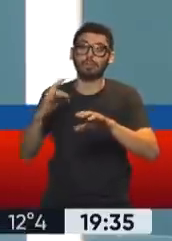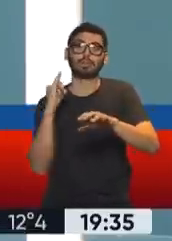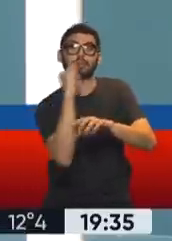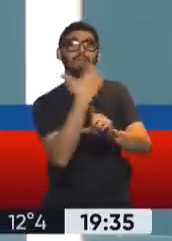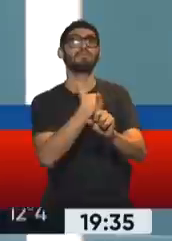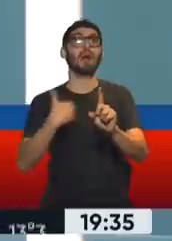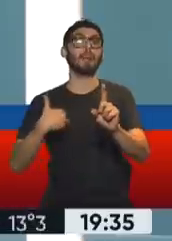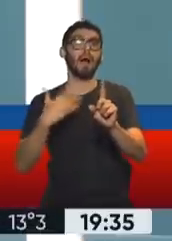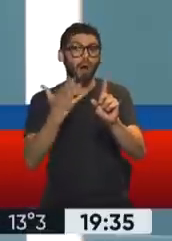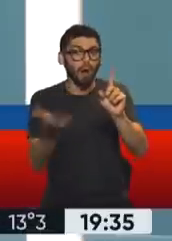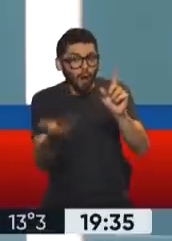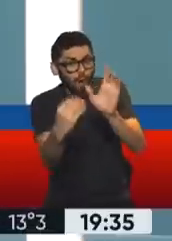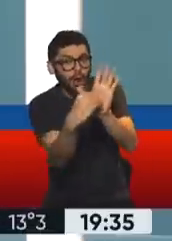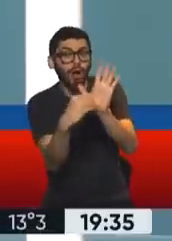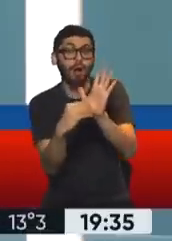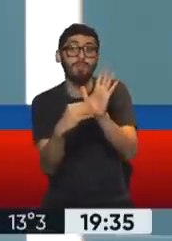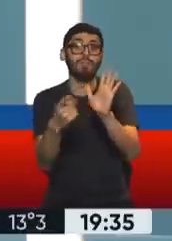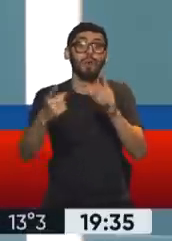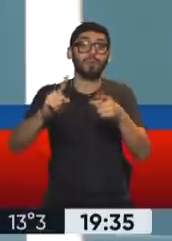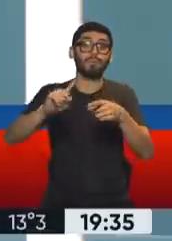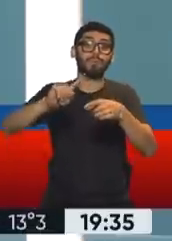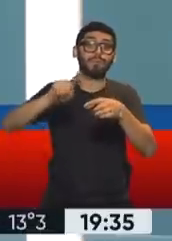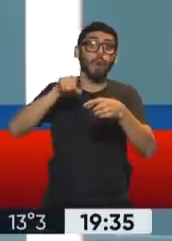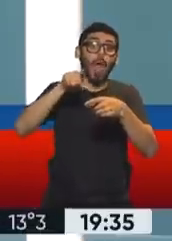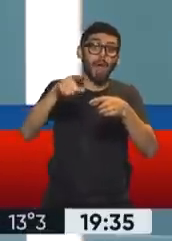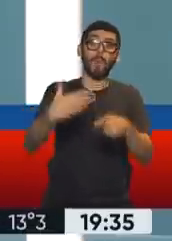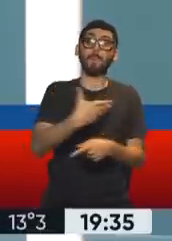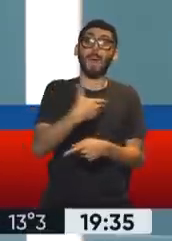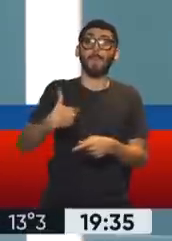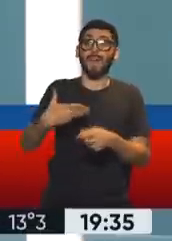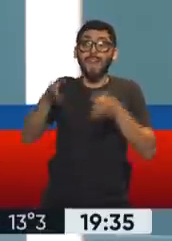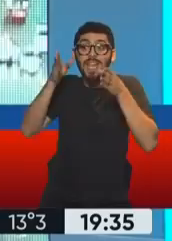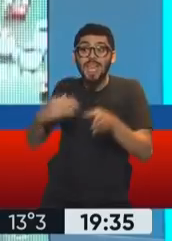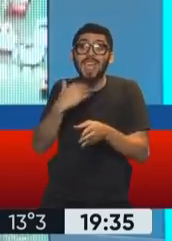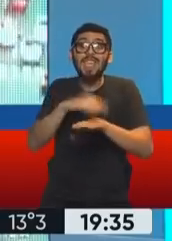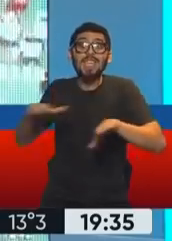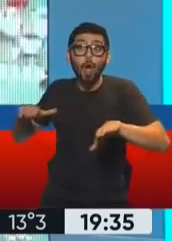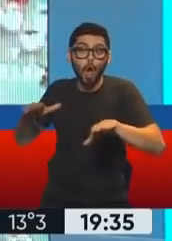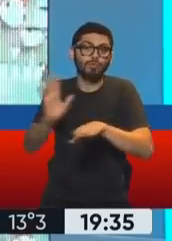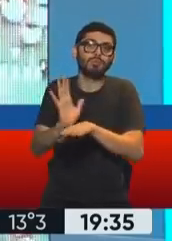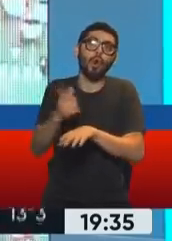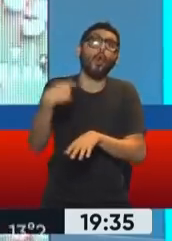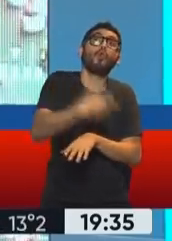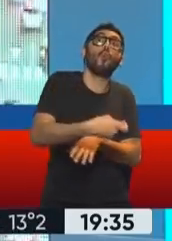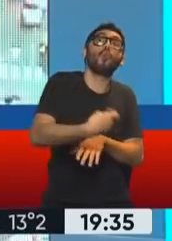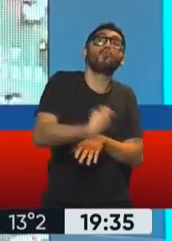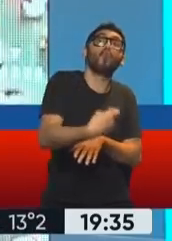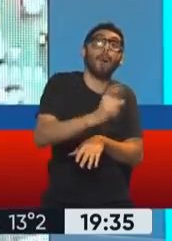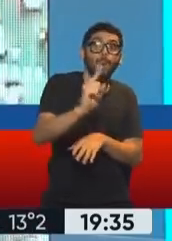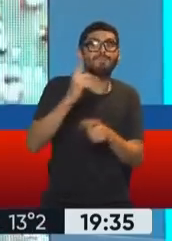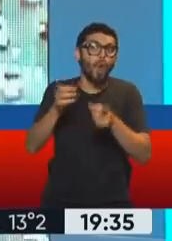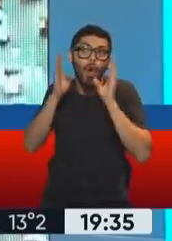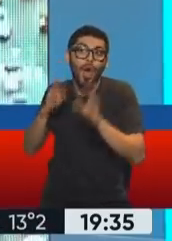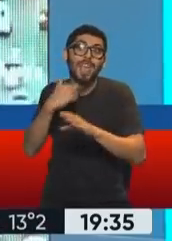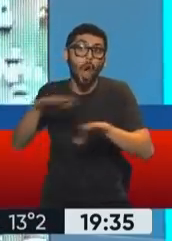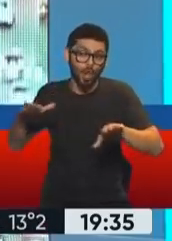porque la nueva política va a tener que ver con esos años que esas mamás dedicaron tiempo para cuidar a sus hijos. Y sienten con ellas y que las ayuden a cargar